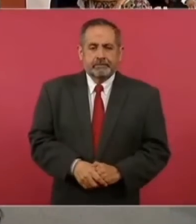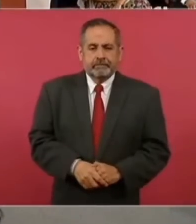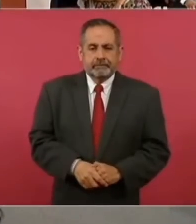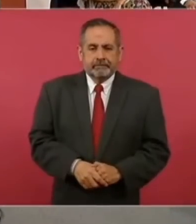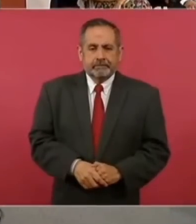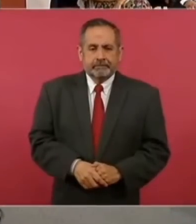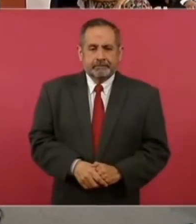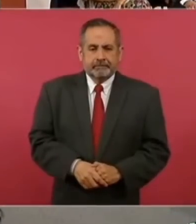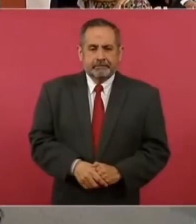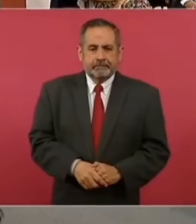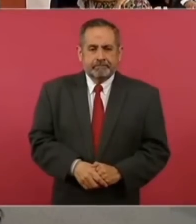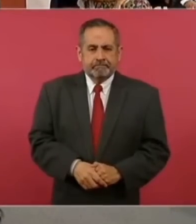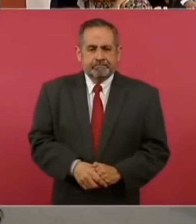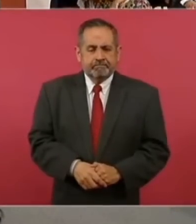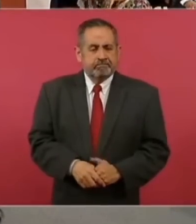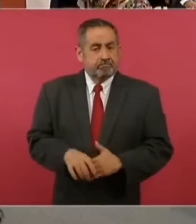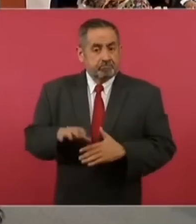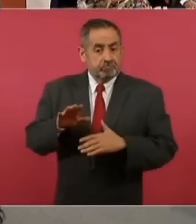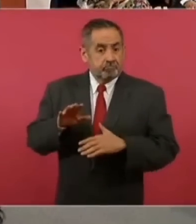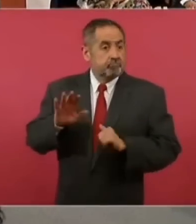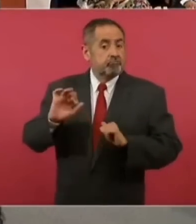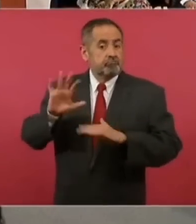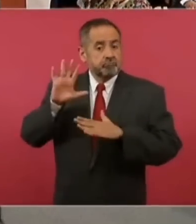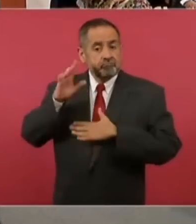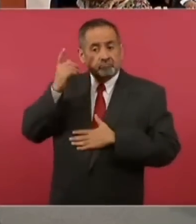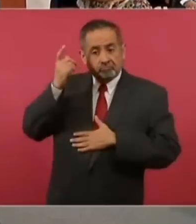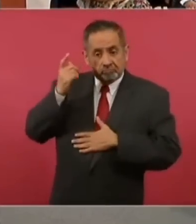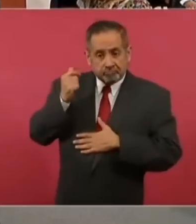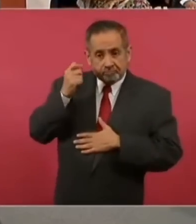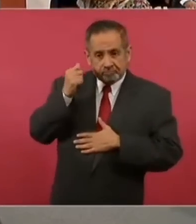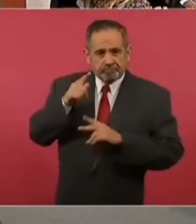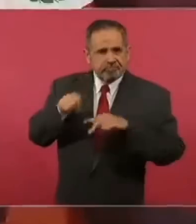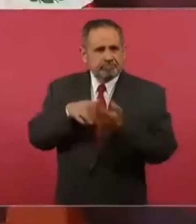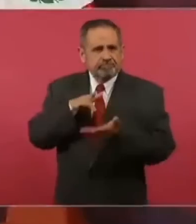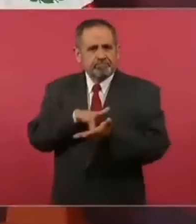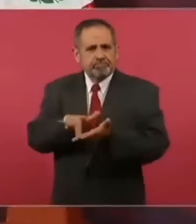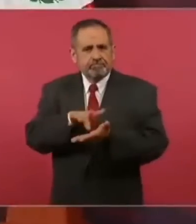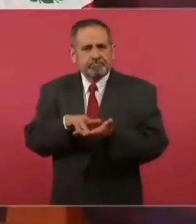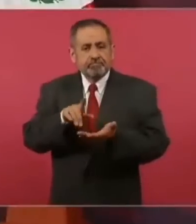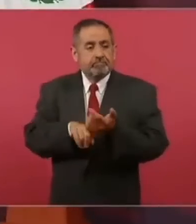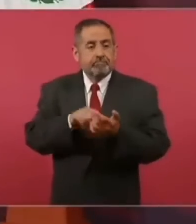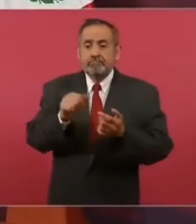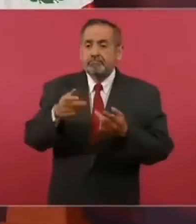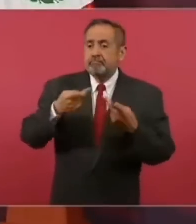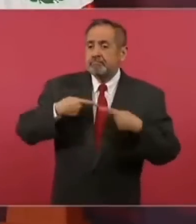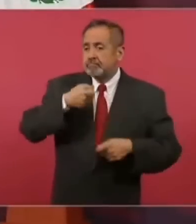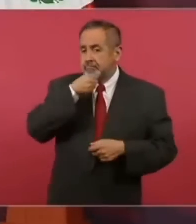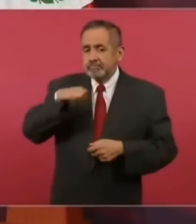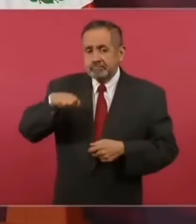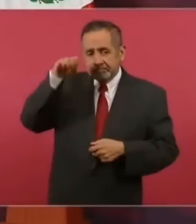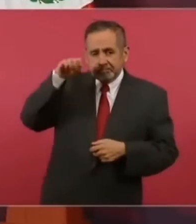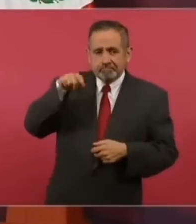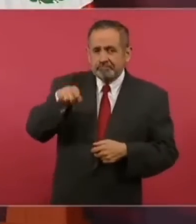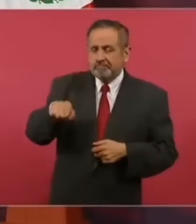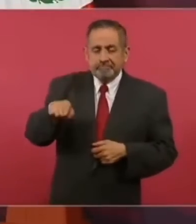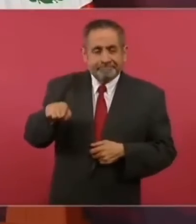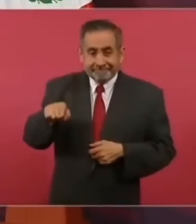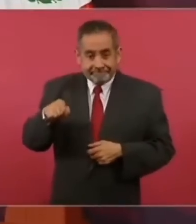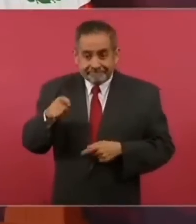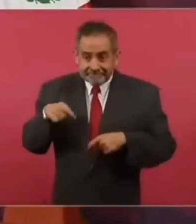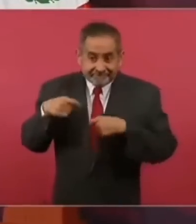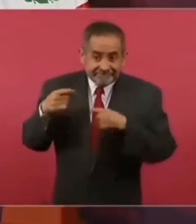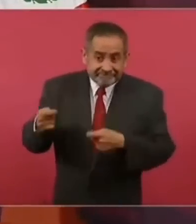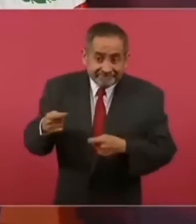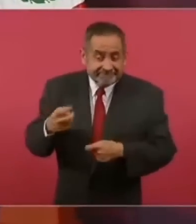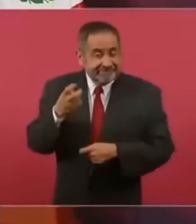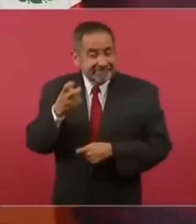Prometer pensiones o apoyos a tercera edad es llevar a